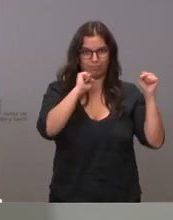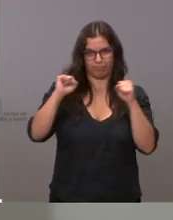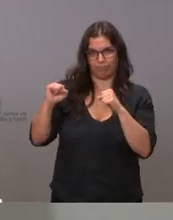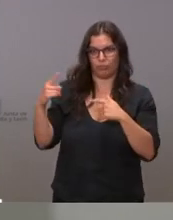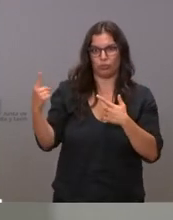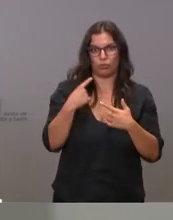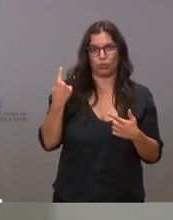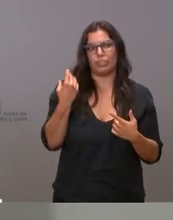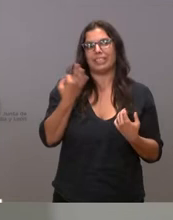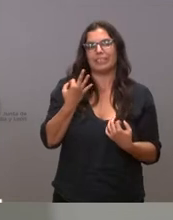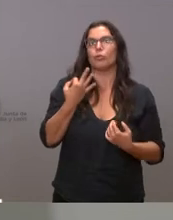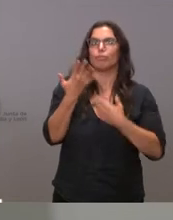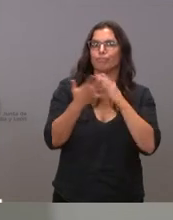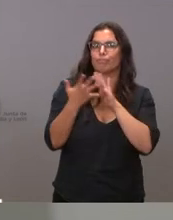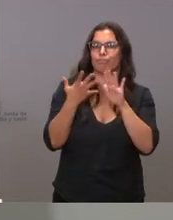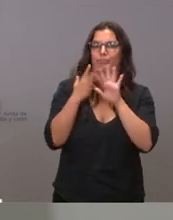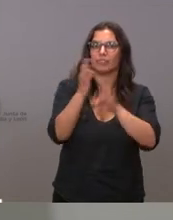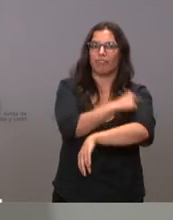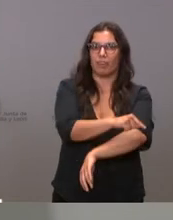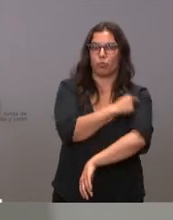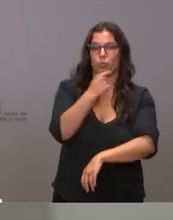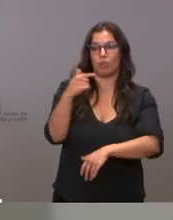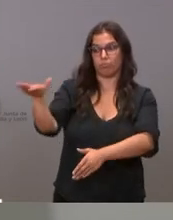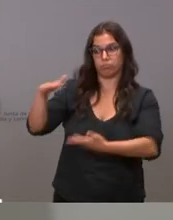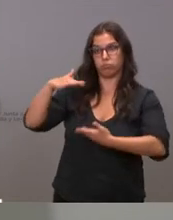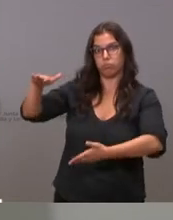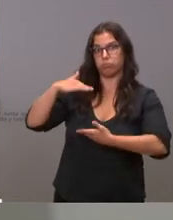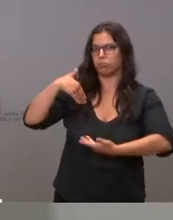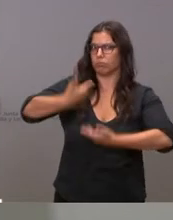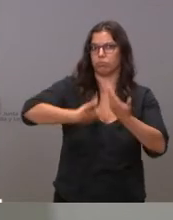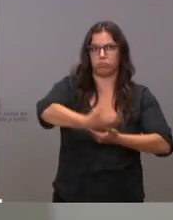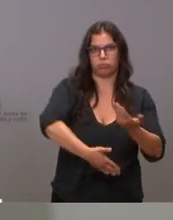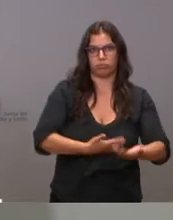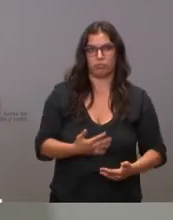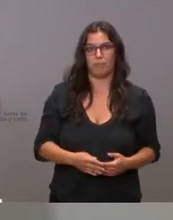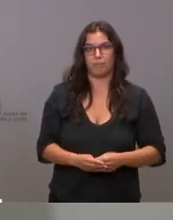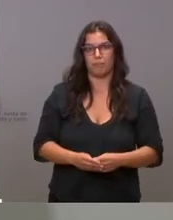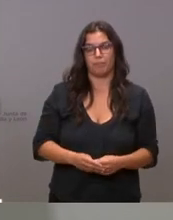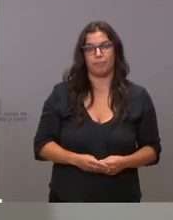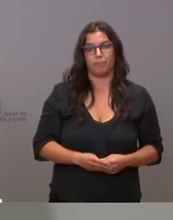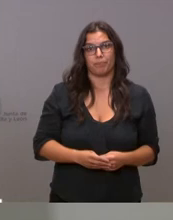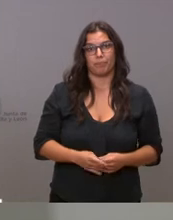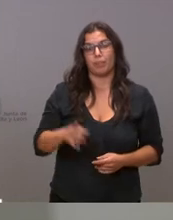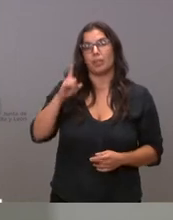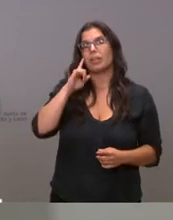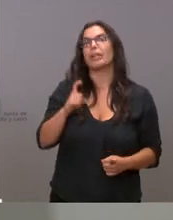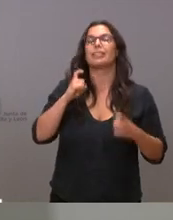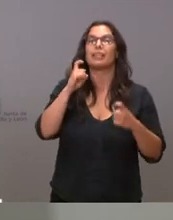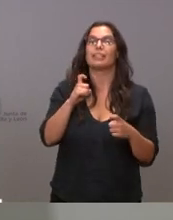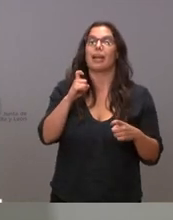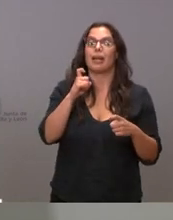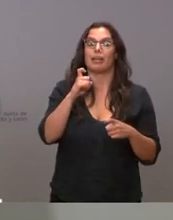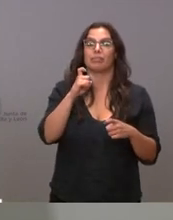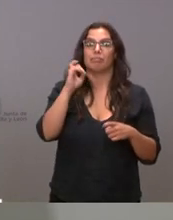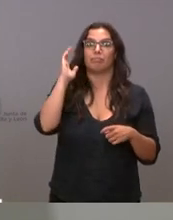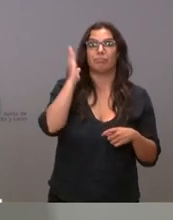creemos que tenemos que hacer vacunar lo más rápidamente posible a medida que nos lleguen las dosis y en tanto intentar evitar el daño en la medida de lo posible